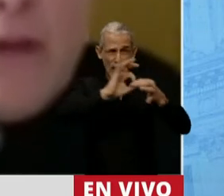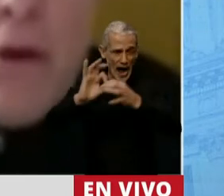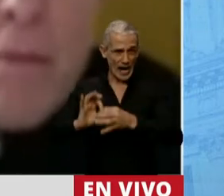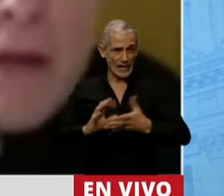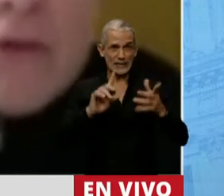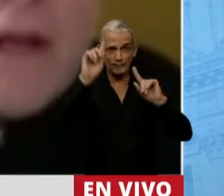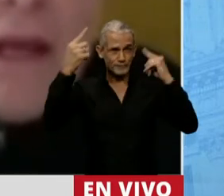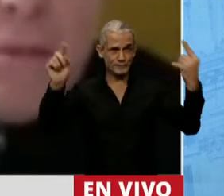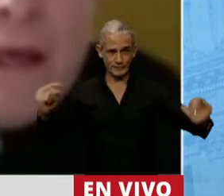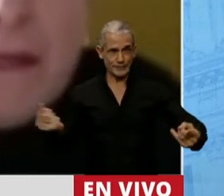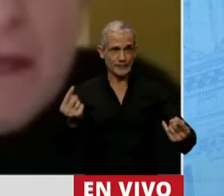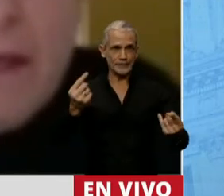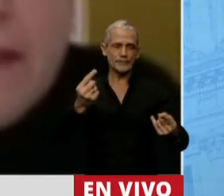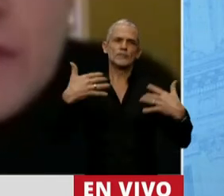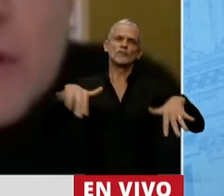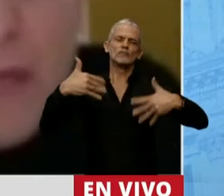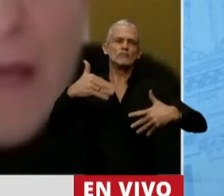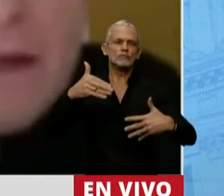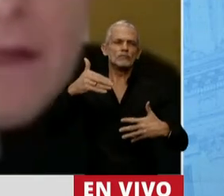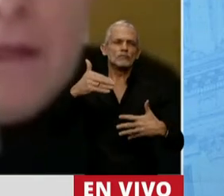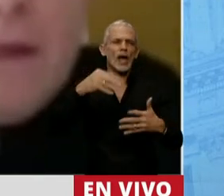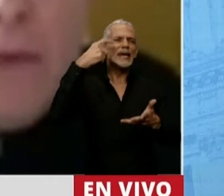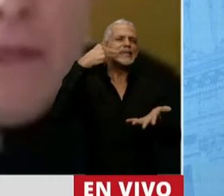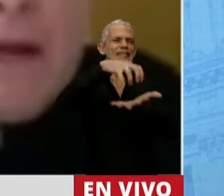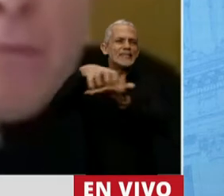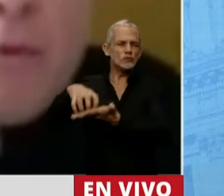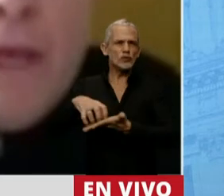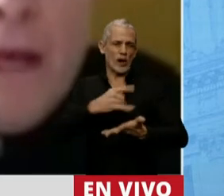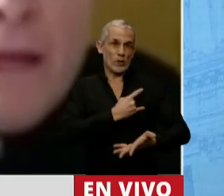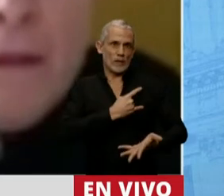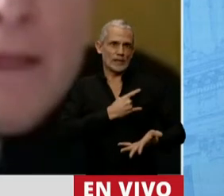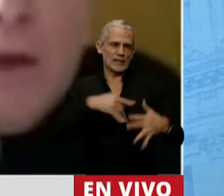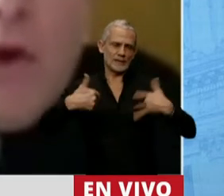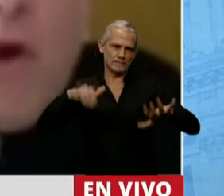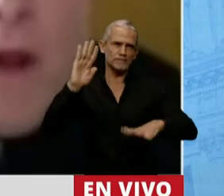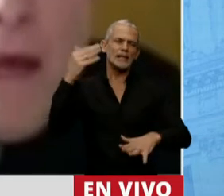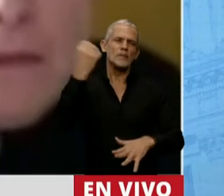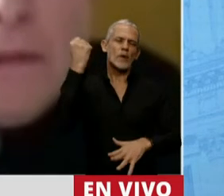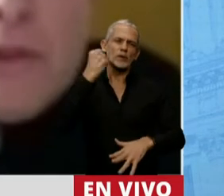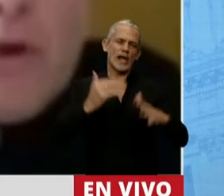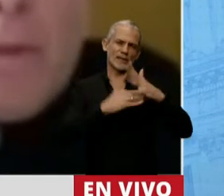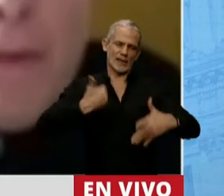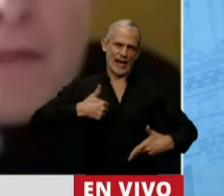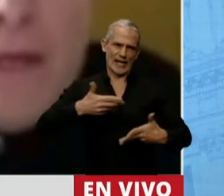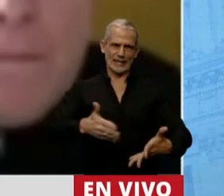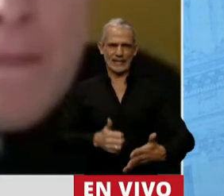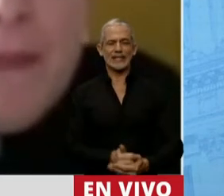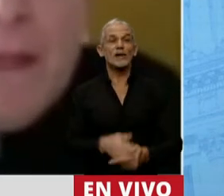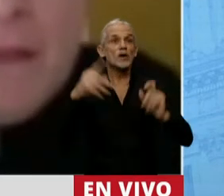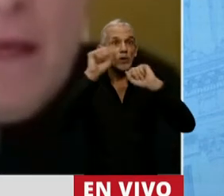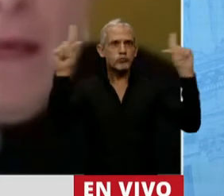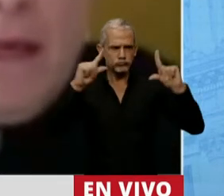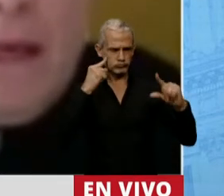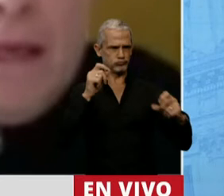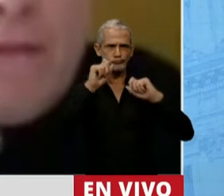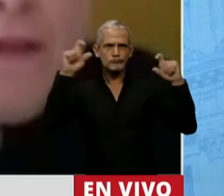las instituciones con mayor legitimidad social de nuestra República, con la sorpresa